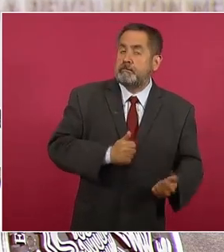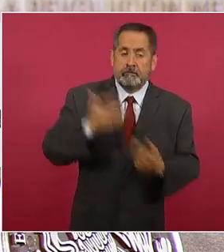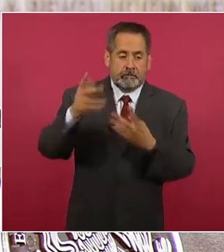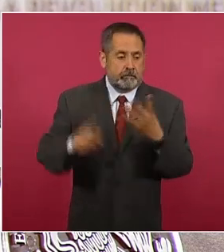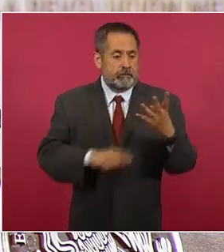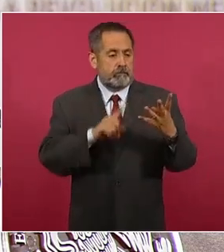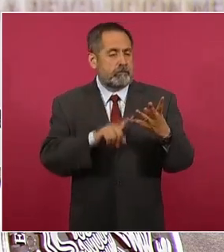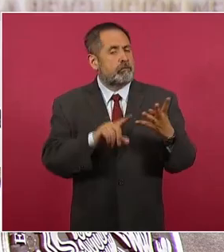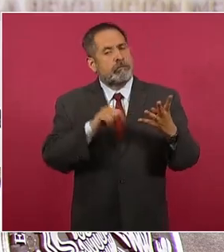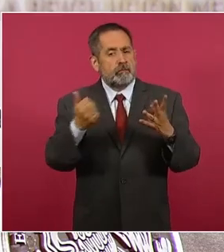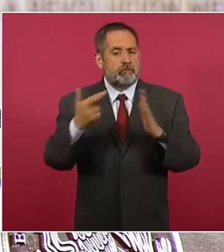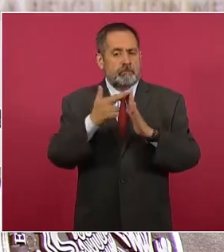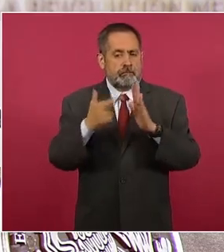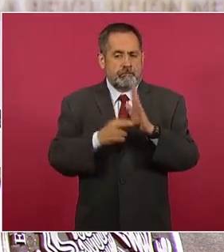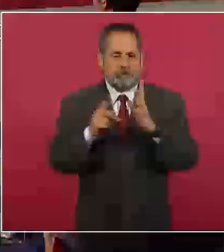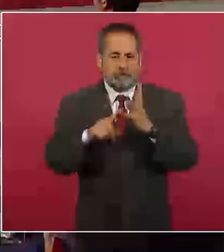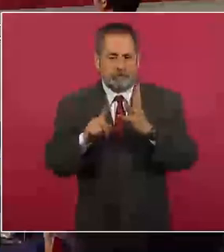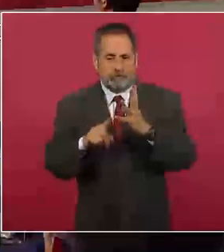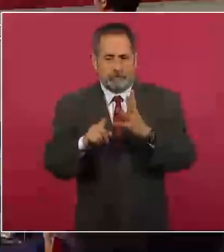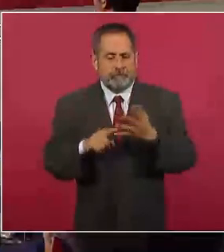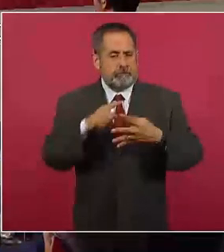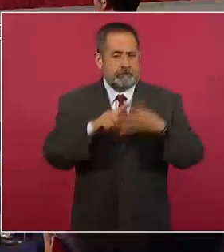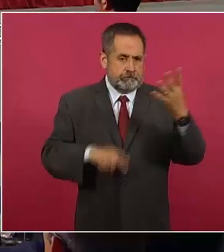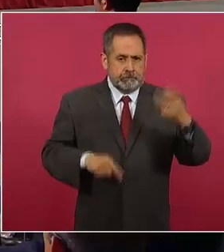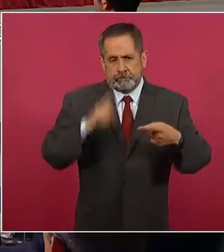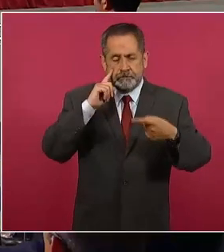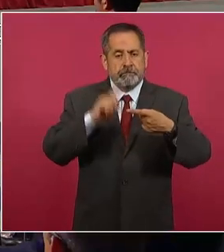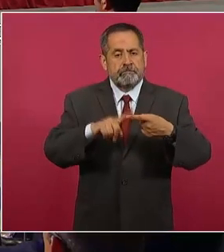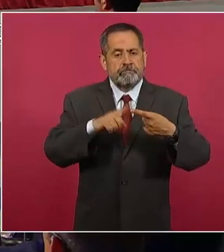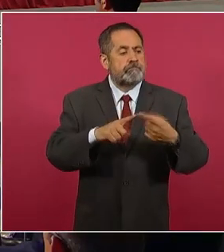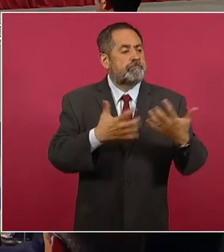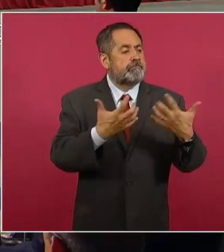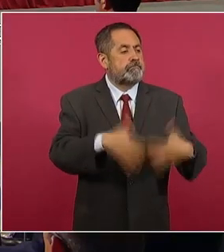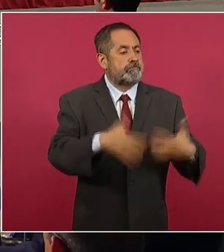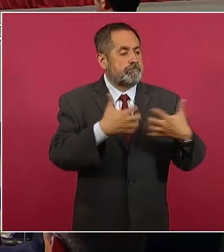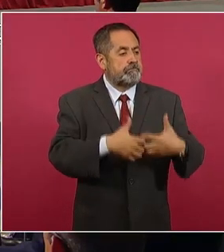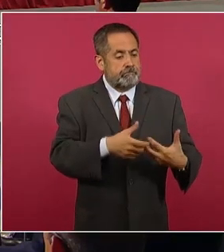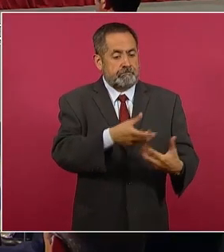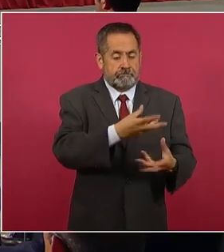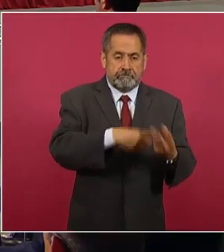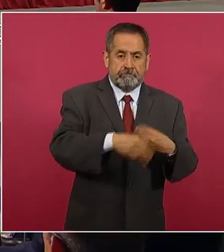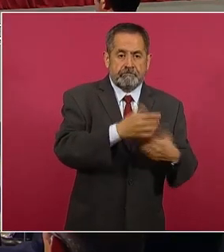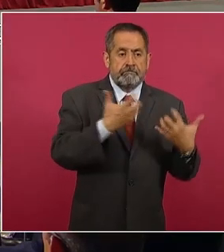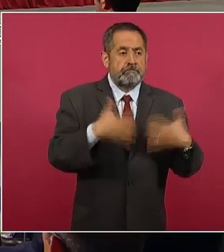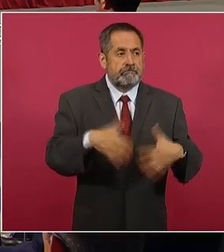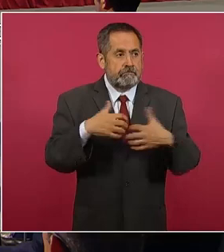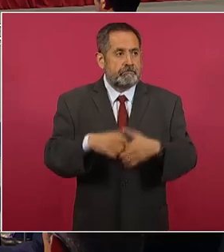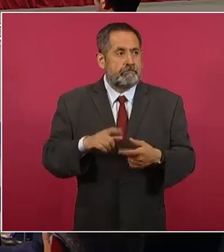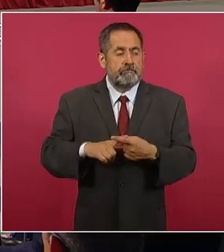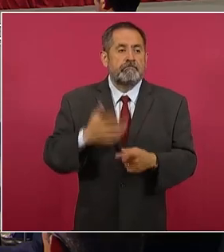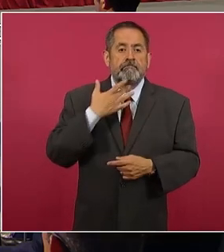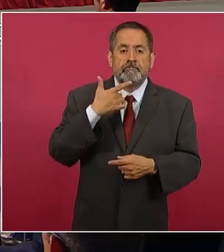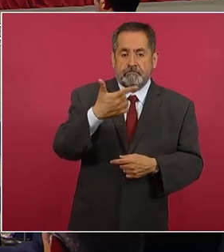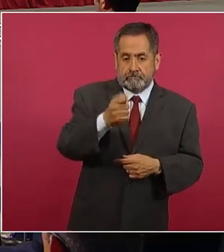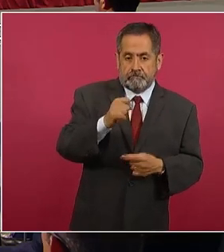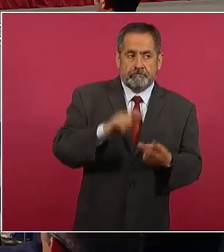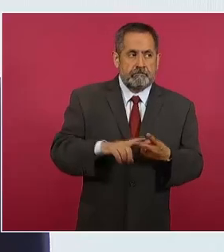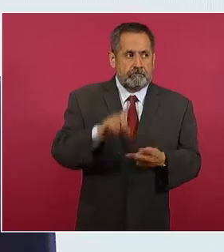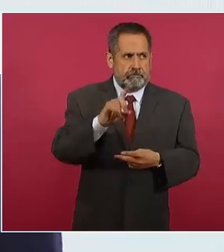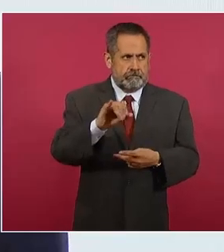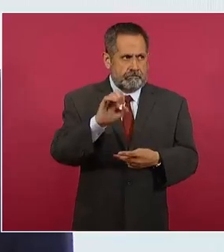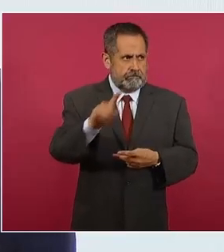son otras medidas. Comenzamos con producción, estamos estabilizando el precio de gasolina y diésel, como lo mencionaba,